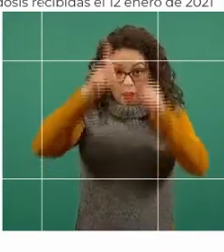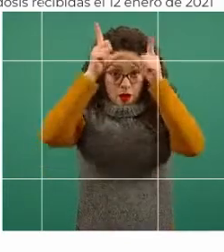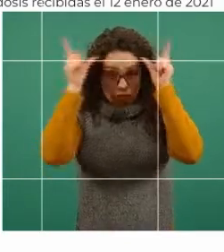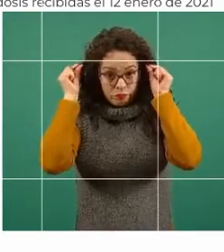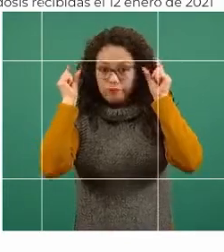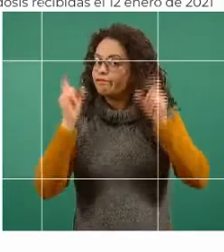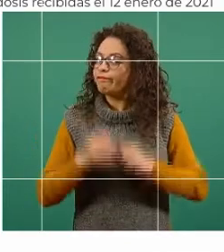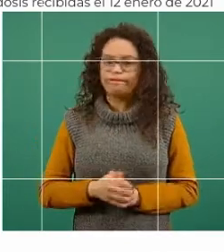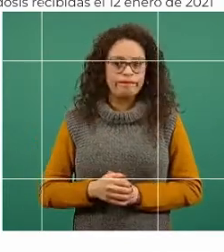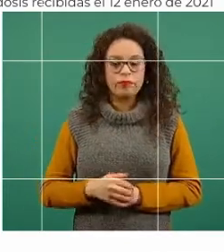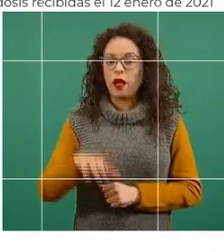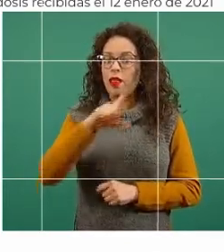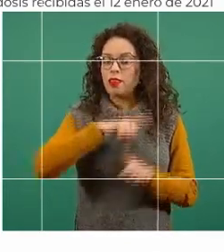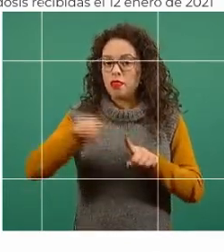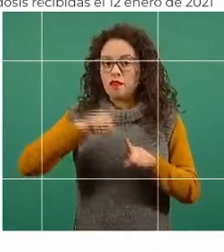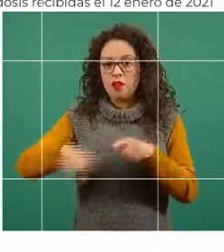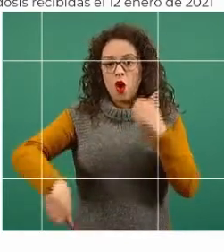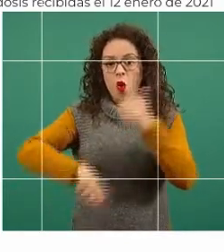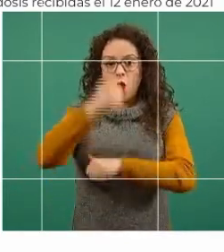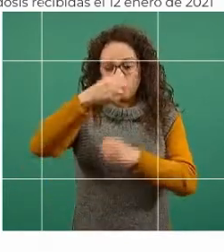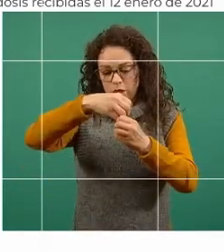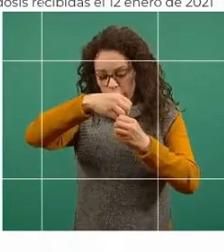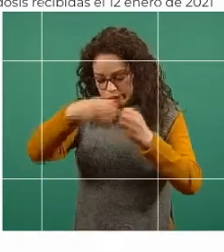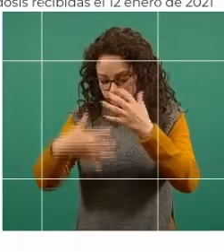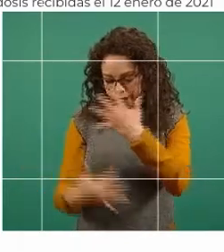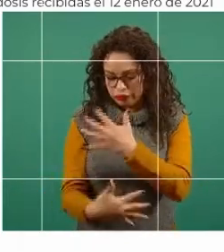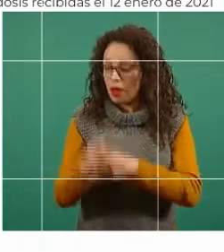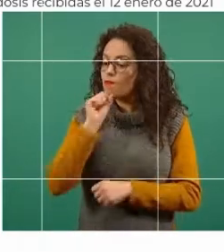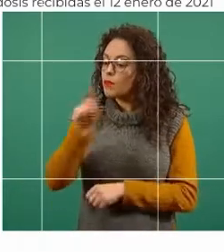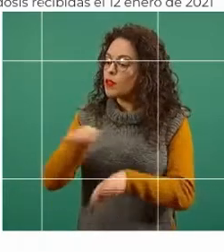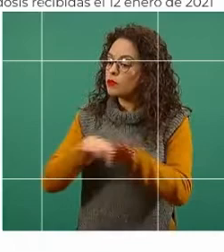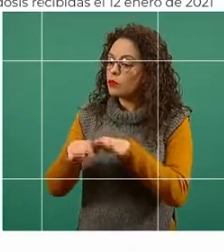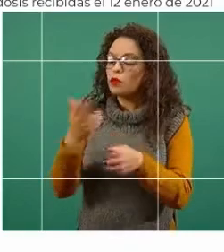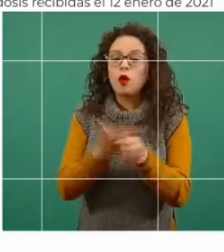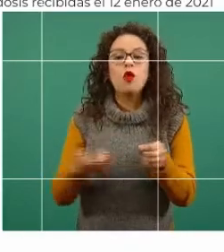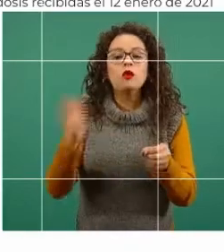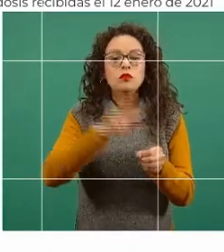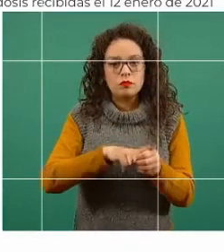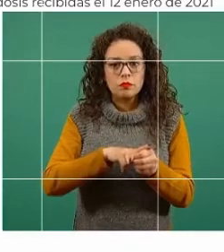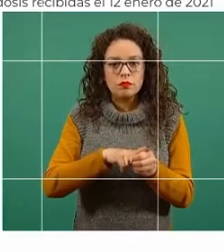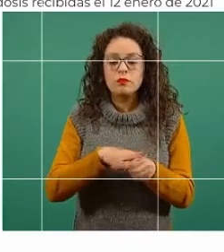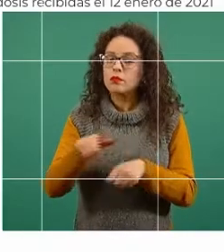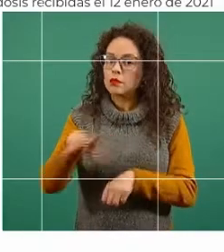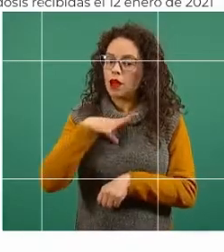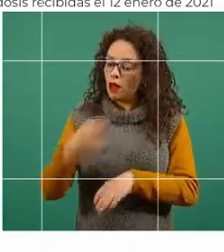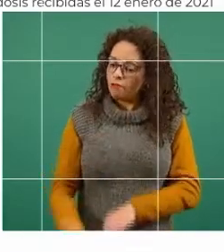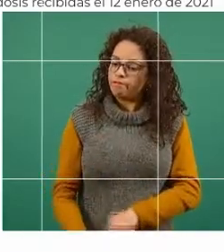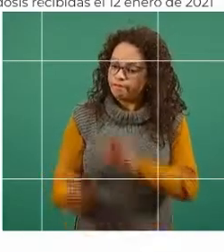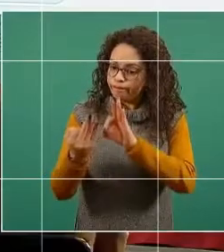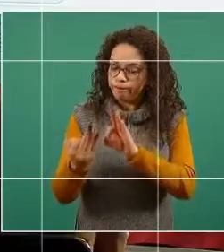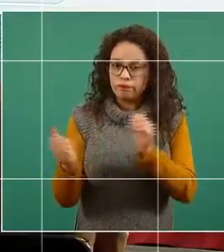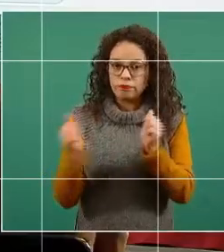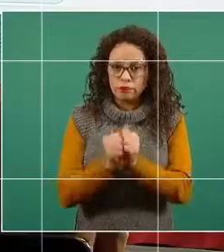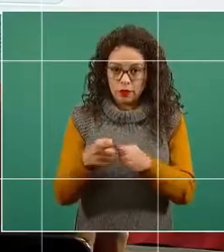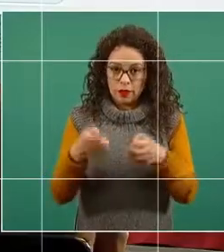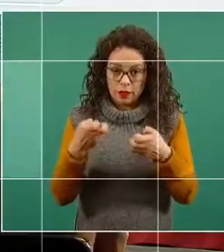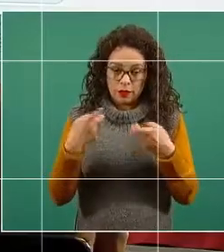11 categorías laborales en conjunto, el personal que está directamente expuesto en el ámbito clínico.